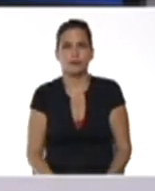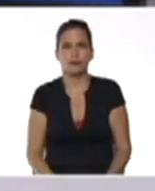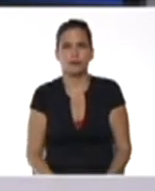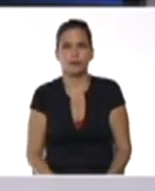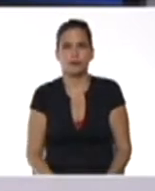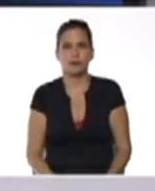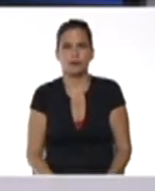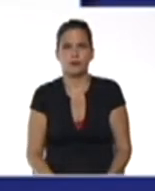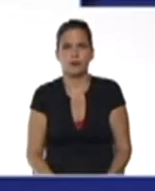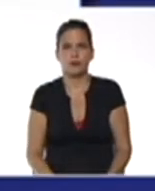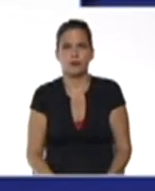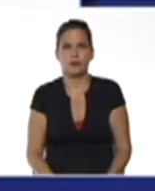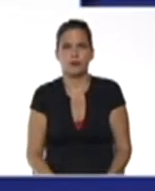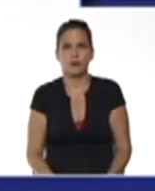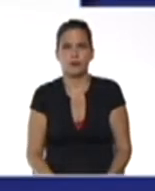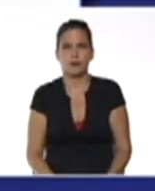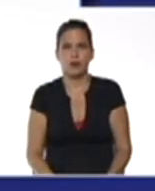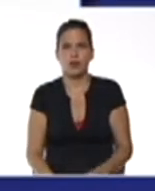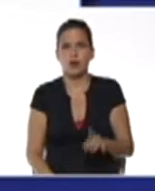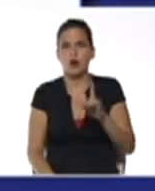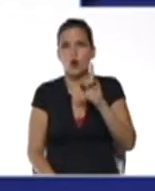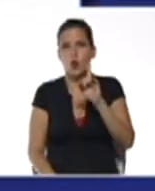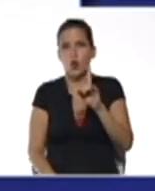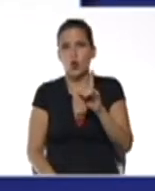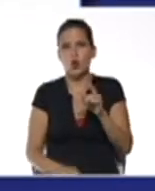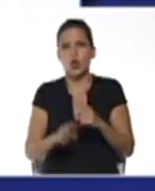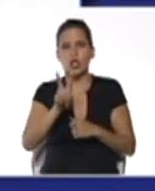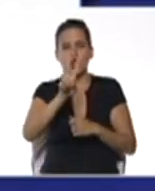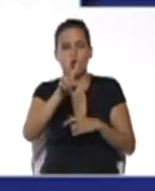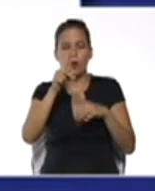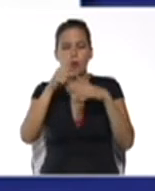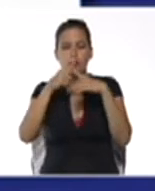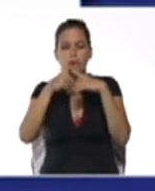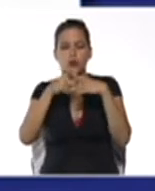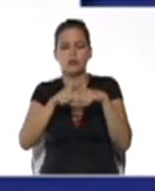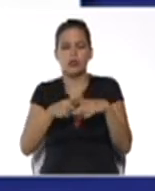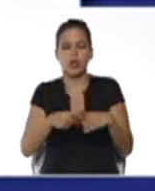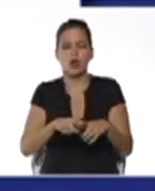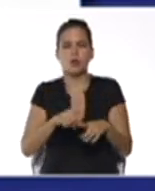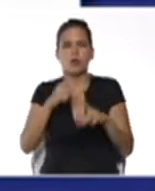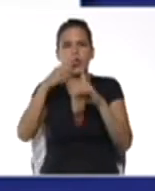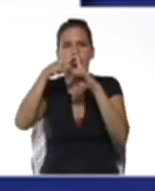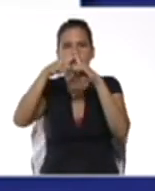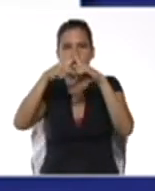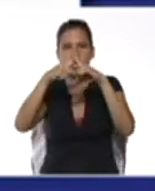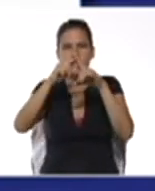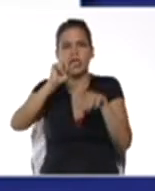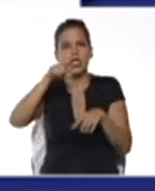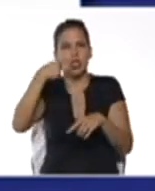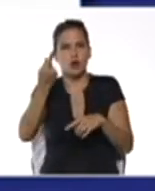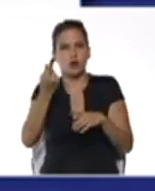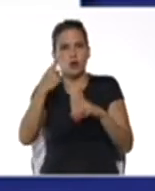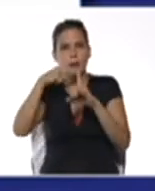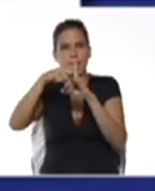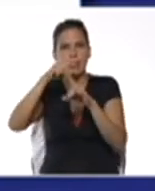El primero de ellos, uno de los términos es 2 por x y el otro término es el más 3. En el otro